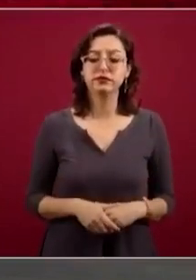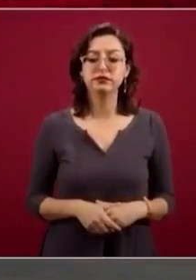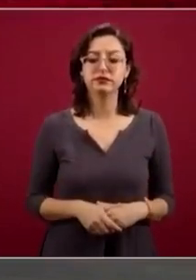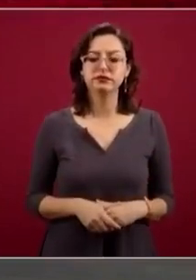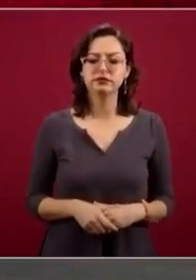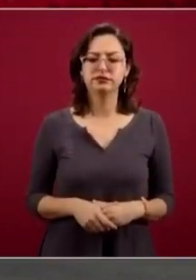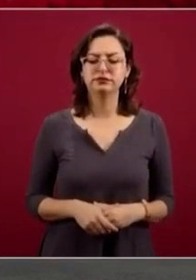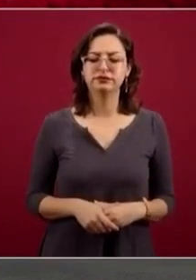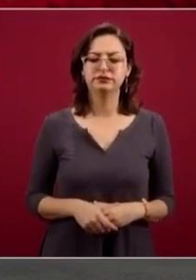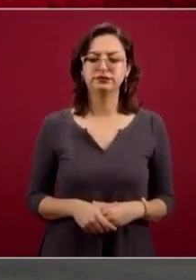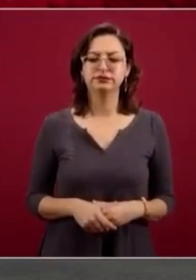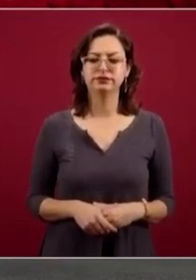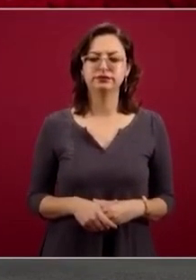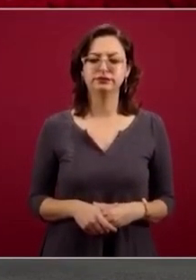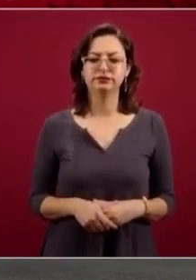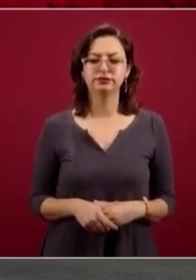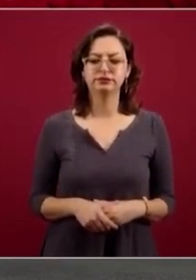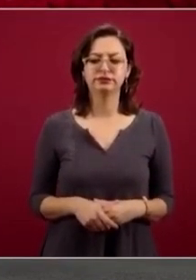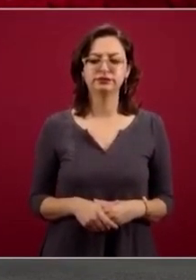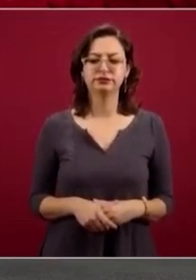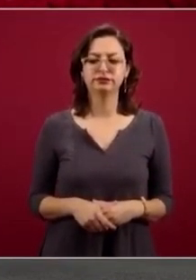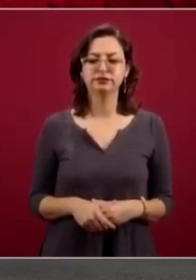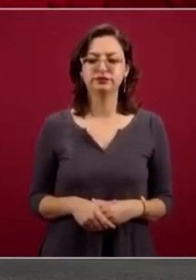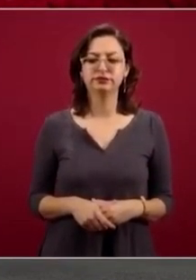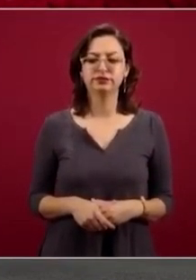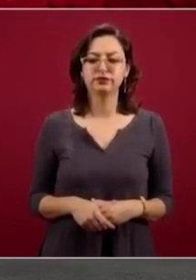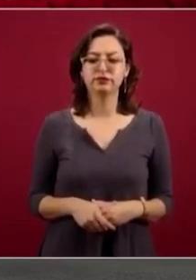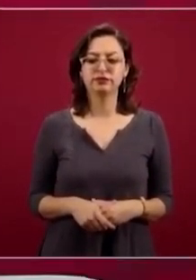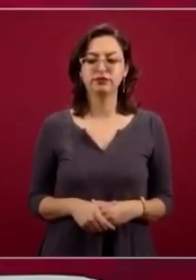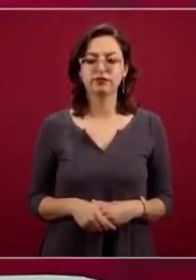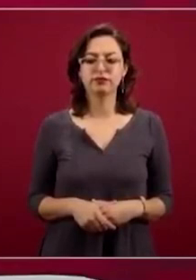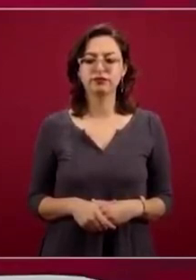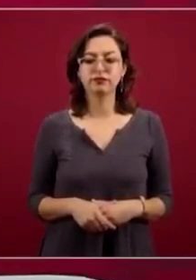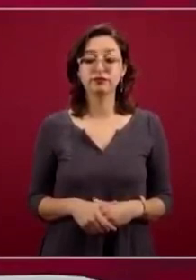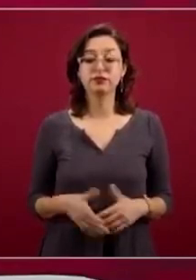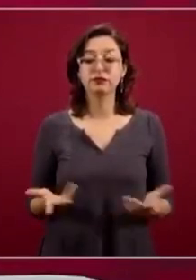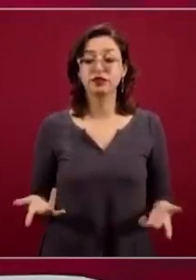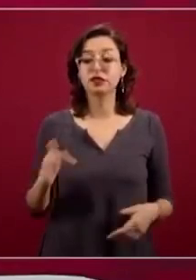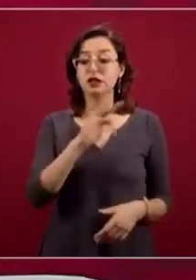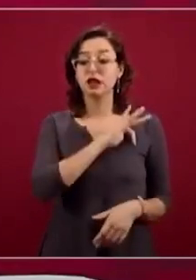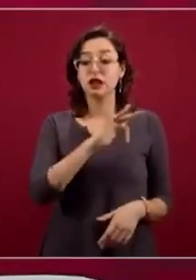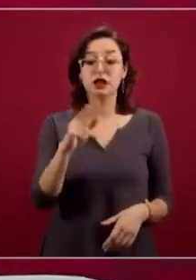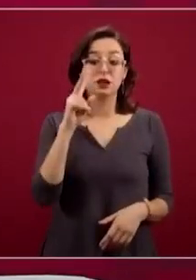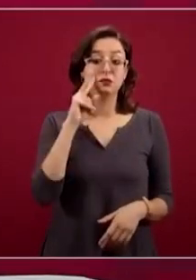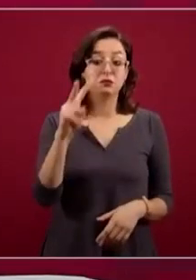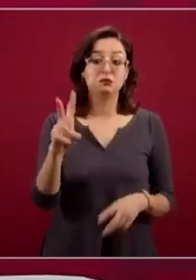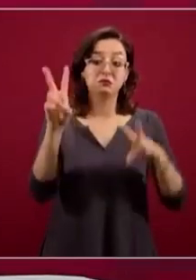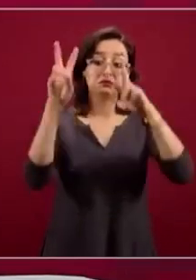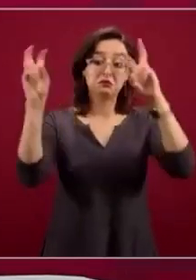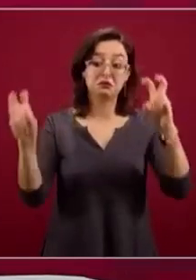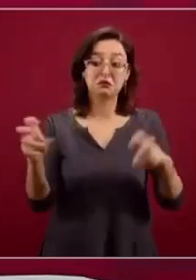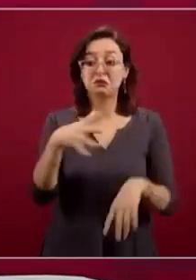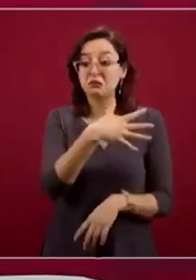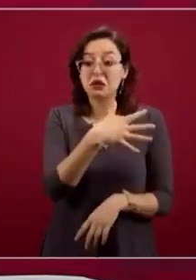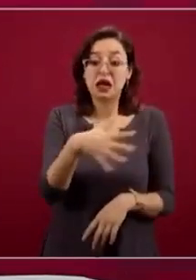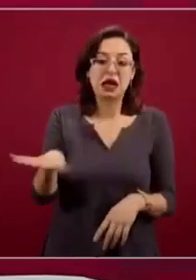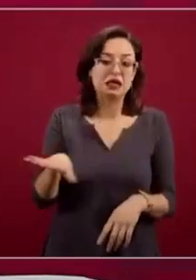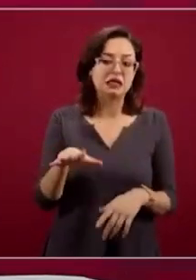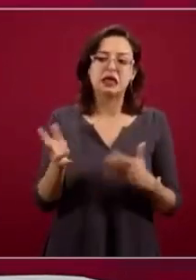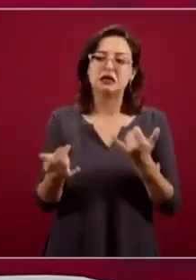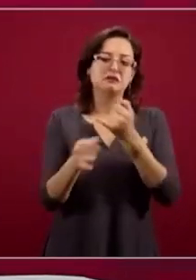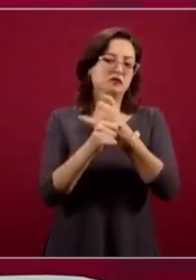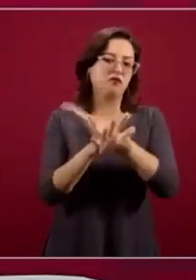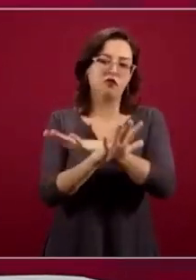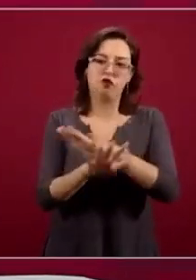Entonces, esto es rápidamente un panorama muy general de algunos datos que